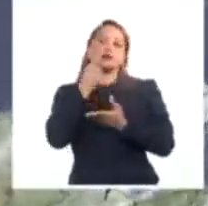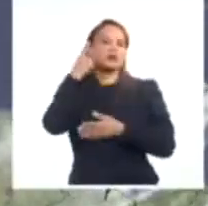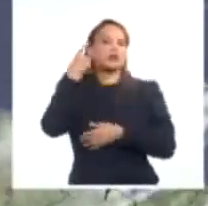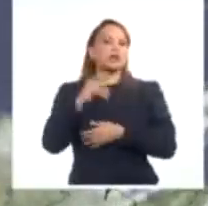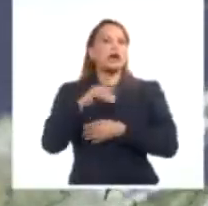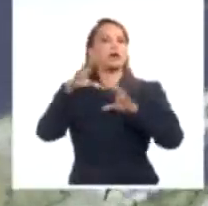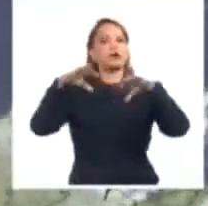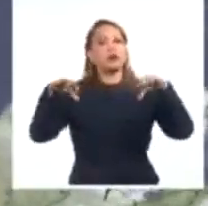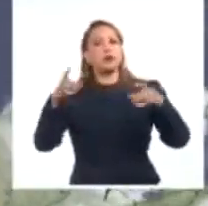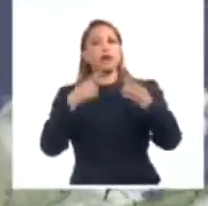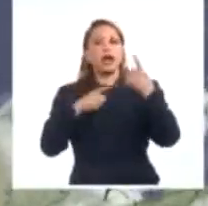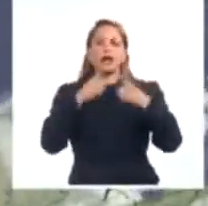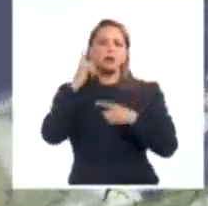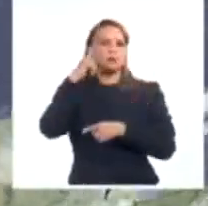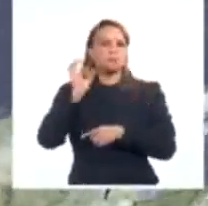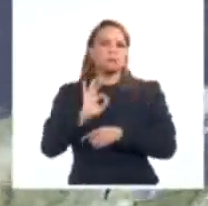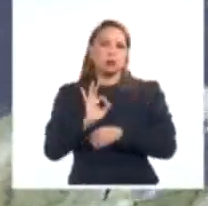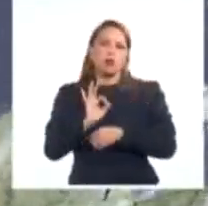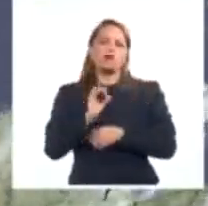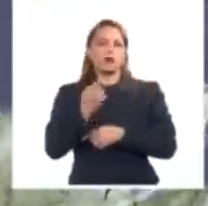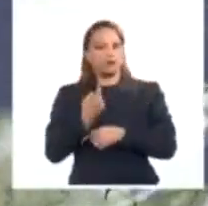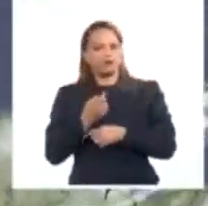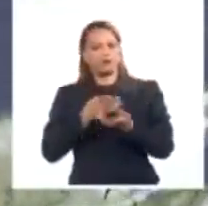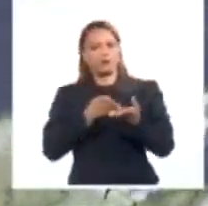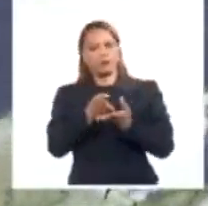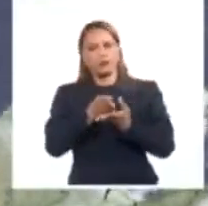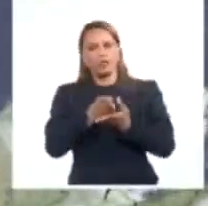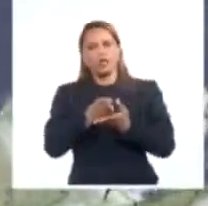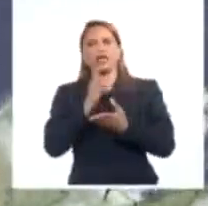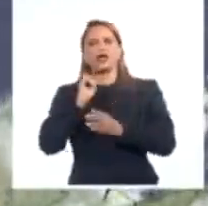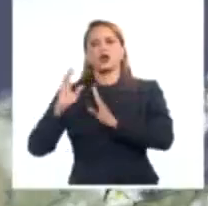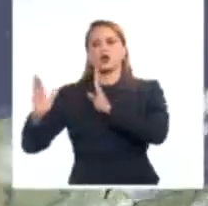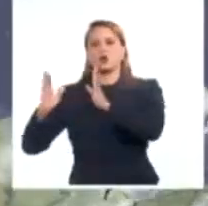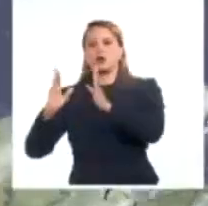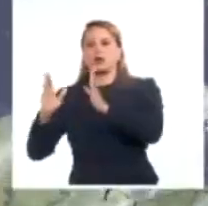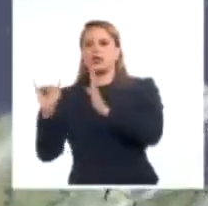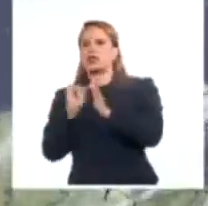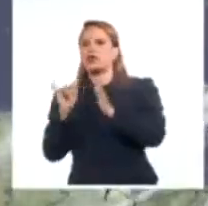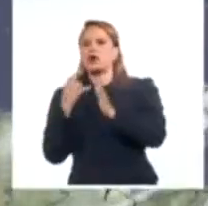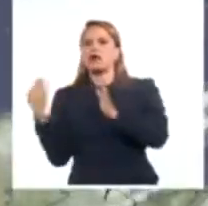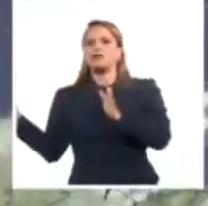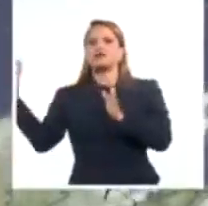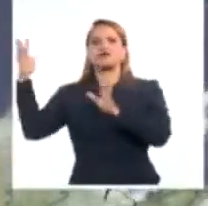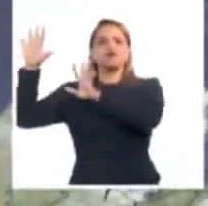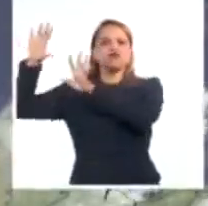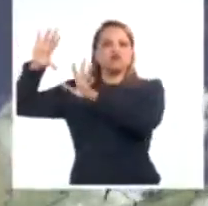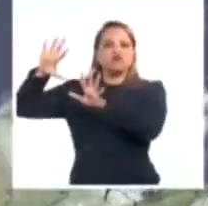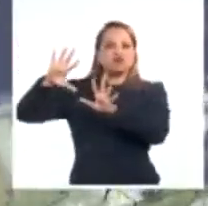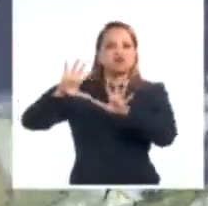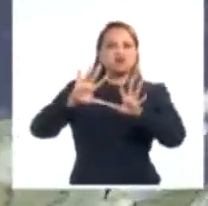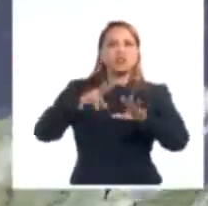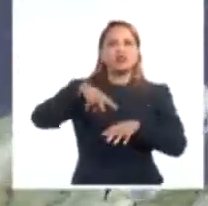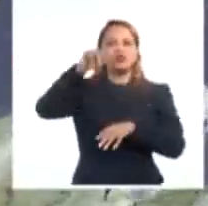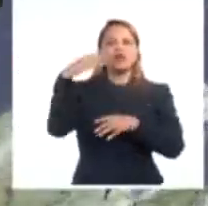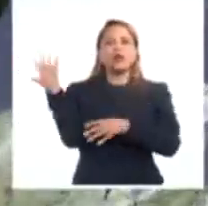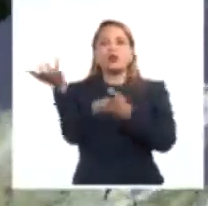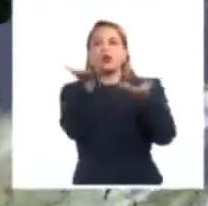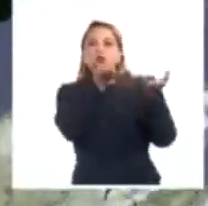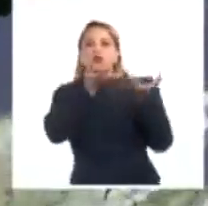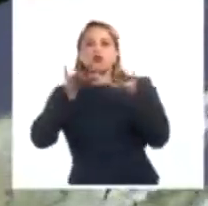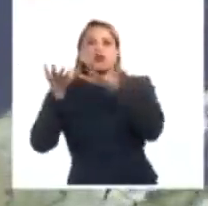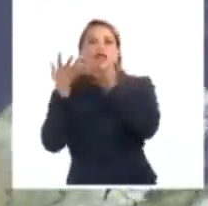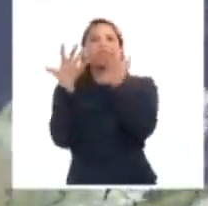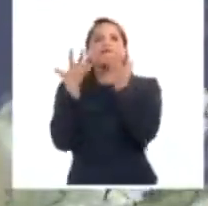algunas lluvias ligeras, sobre todo en localidades de la región occidental. Asimismo, sigue llegando del norte ese aire frío que influye en